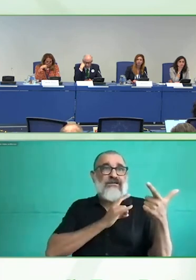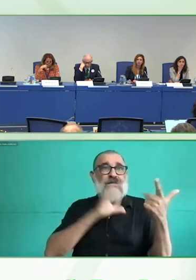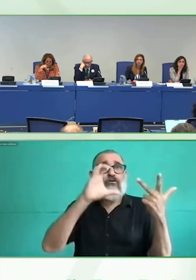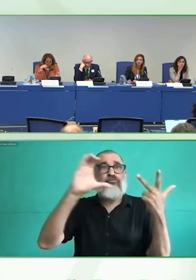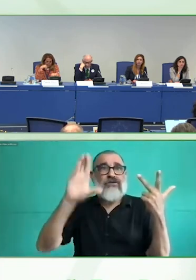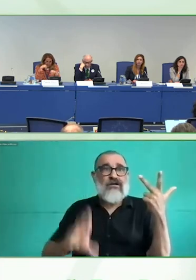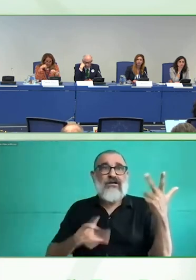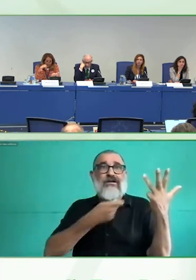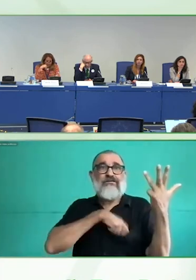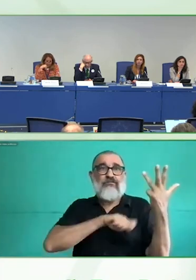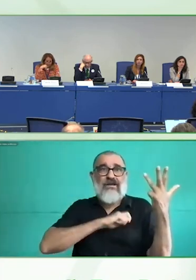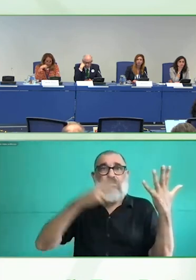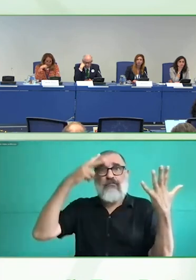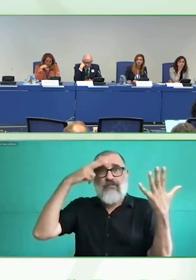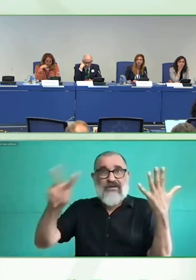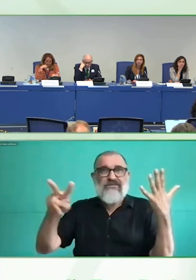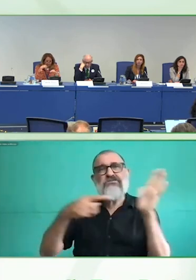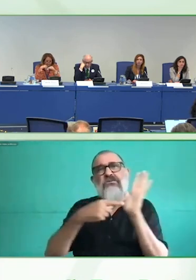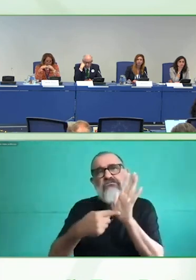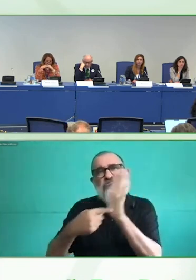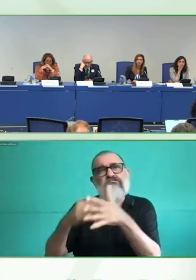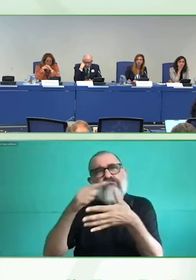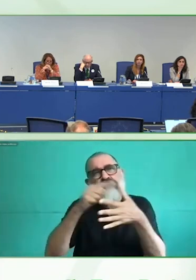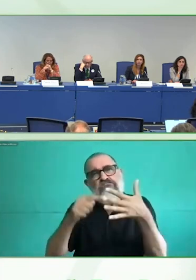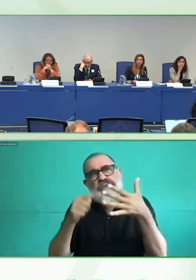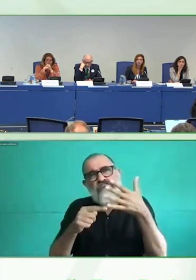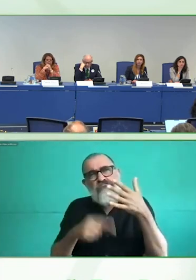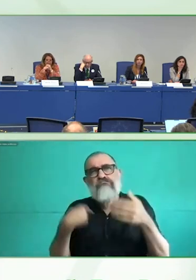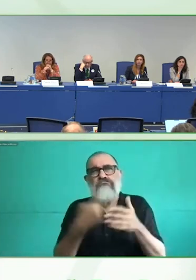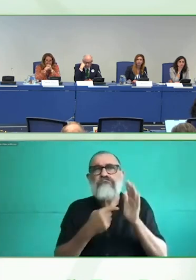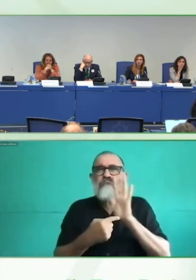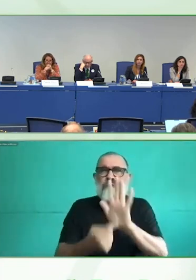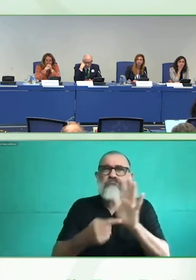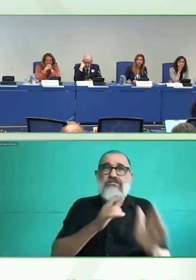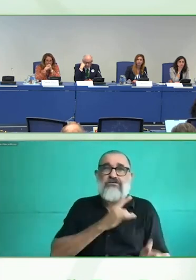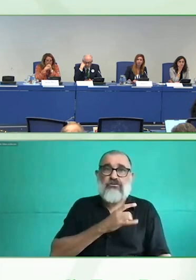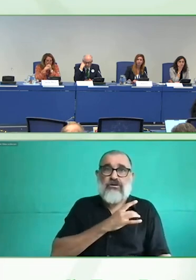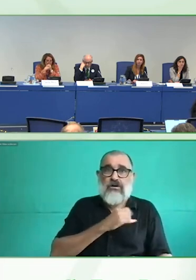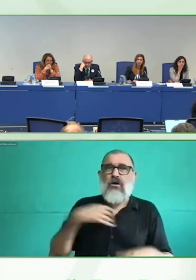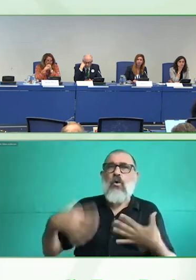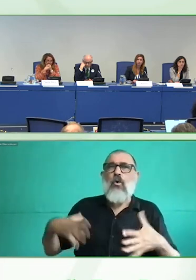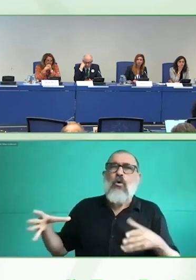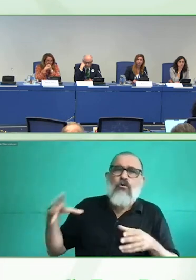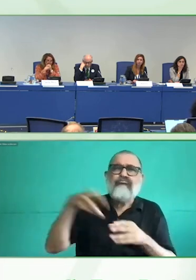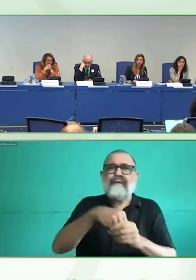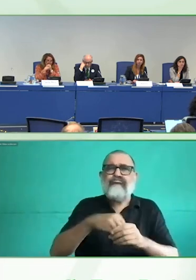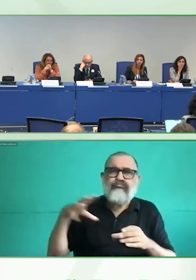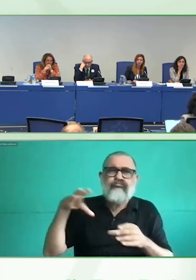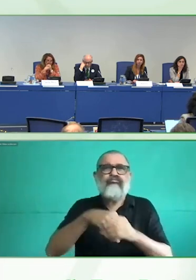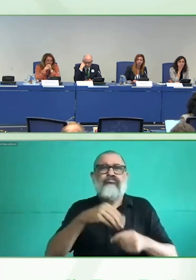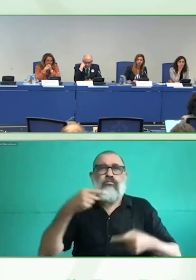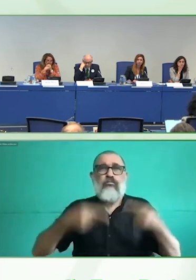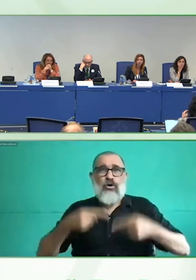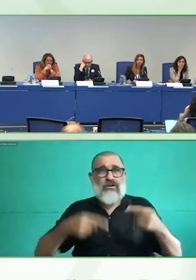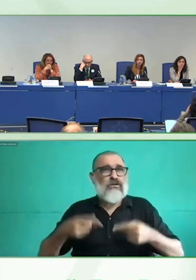de personas con discapacidad auditiva implementado por el Servicio Nacional Electoral, CERVEL, del país.